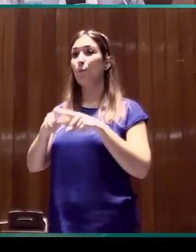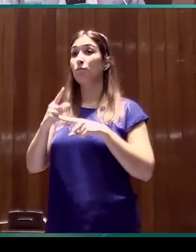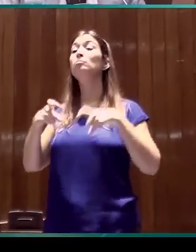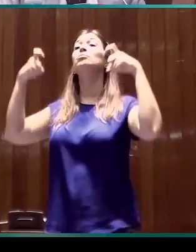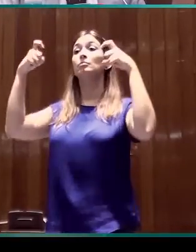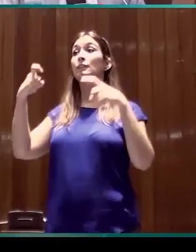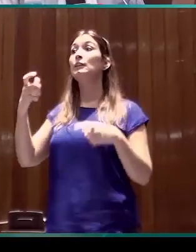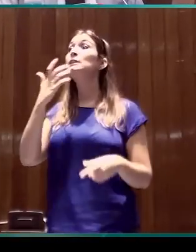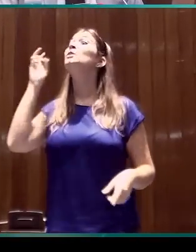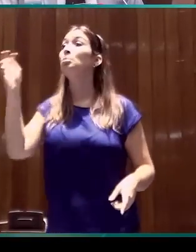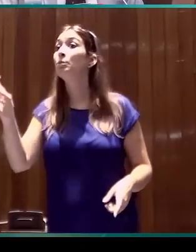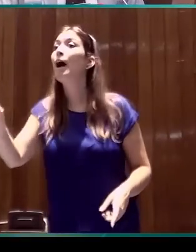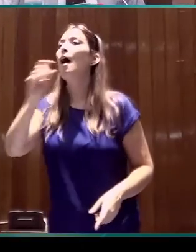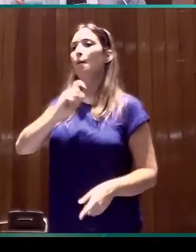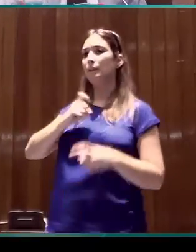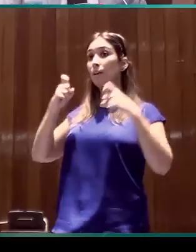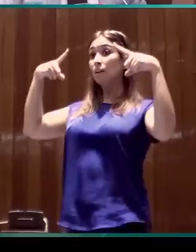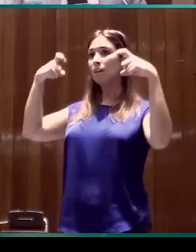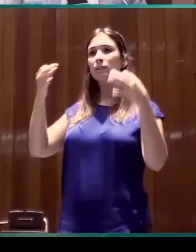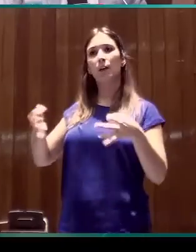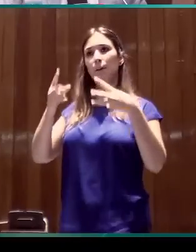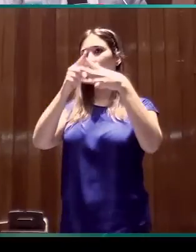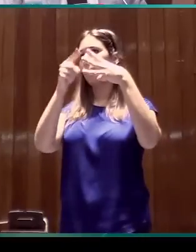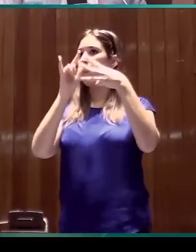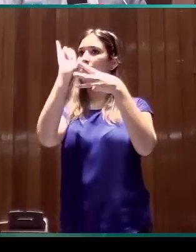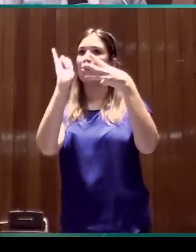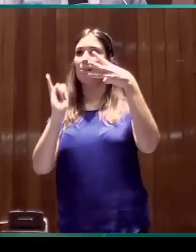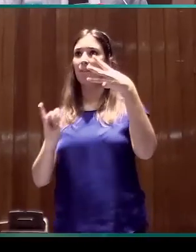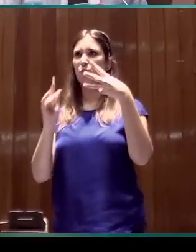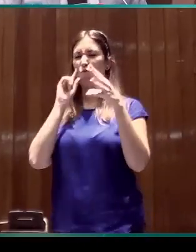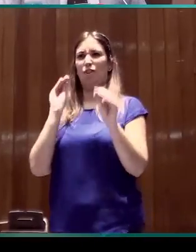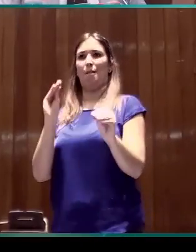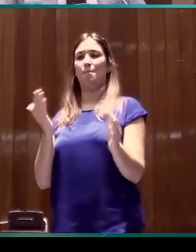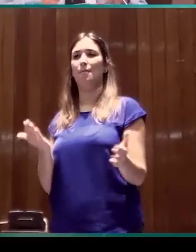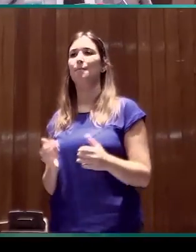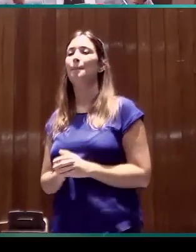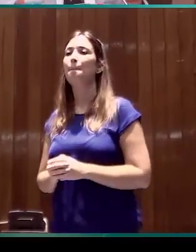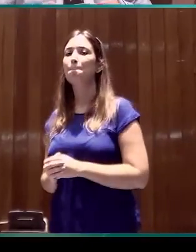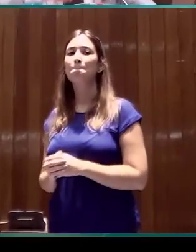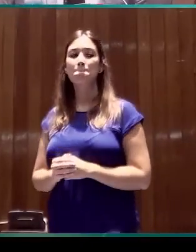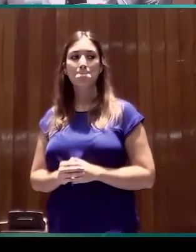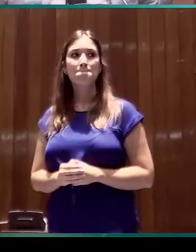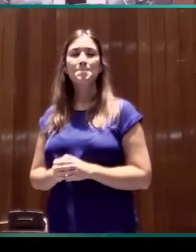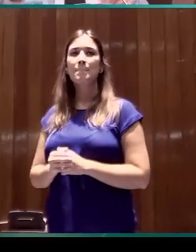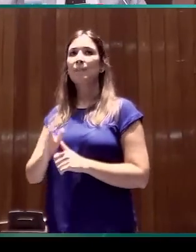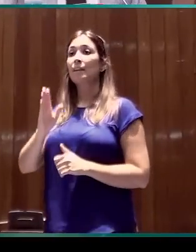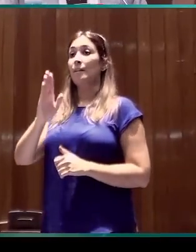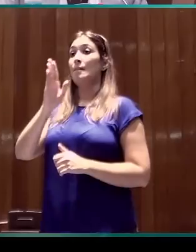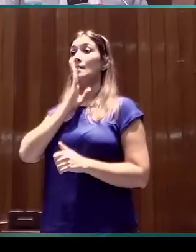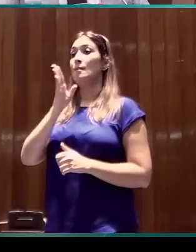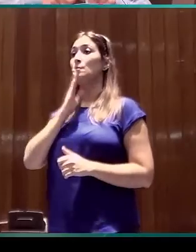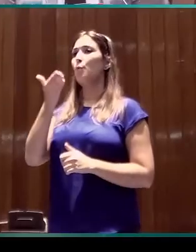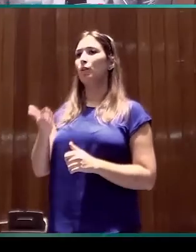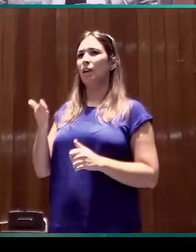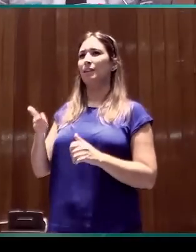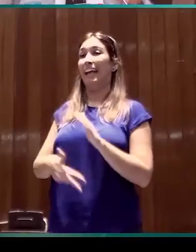cejas elevadas que debería llamarnos la atención. Bien, haciendo ese ejercicio de adoptar una vista